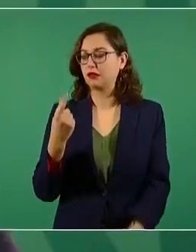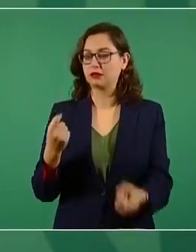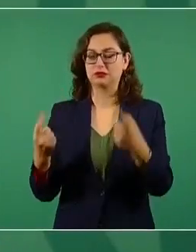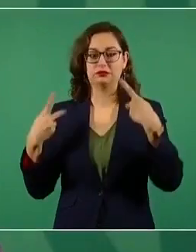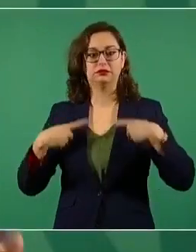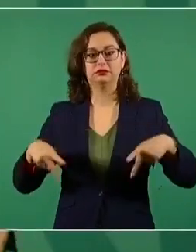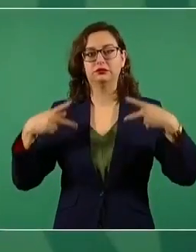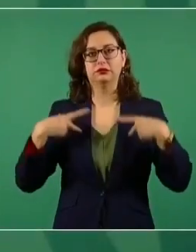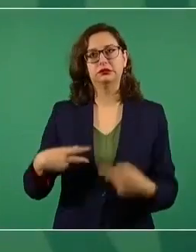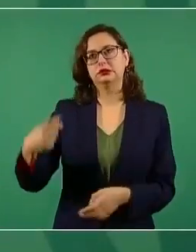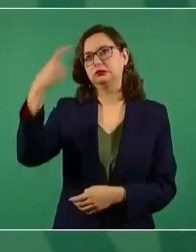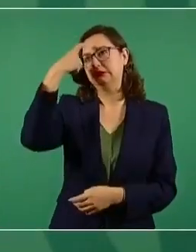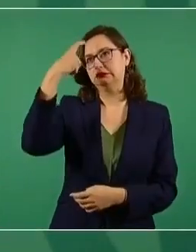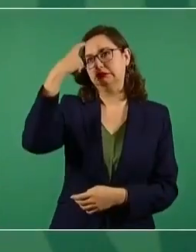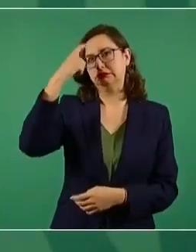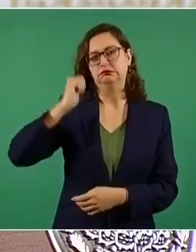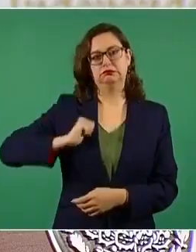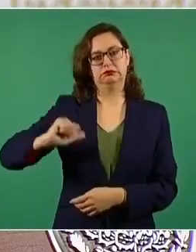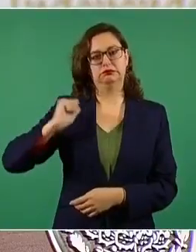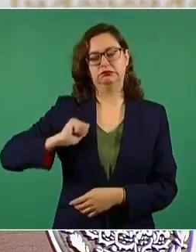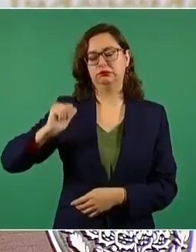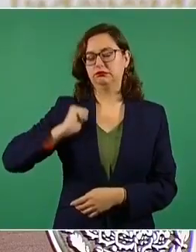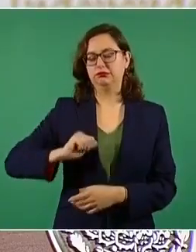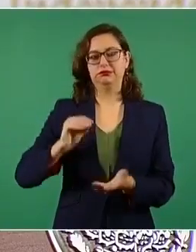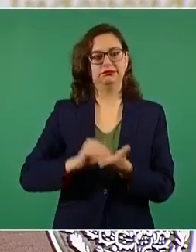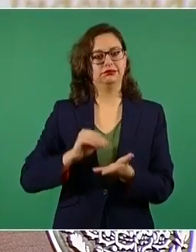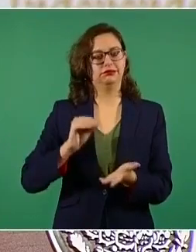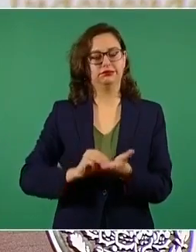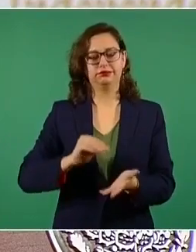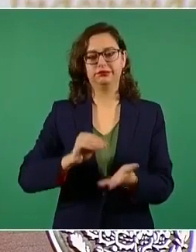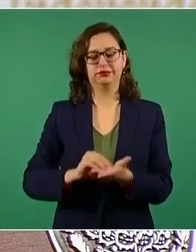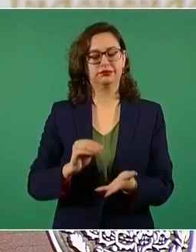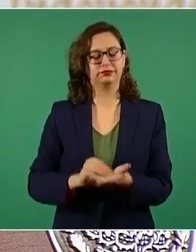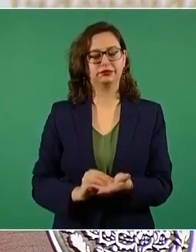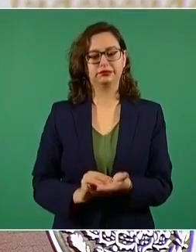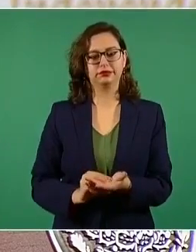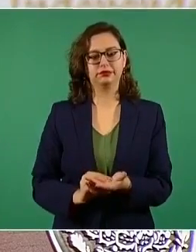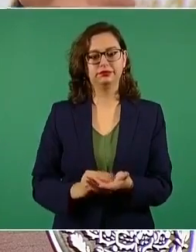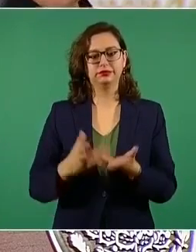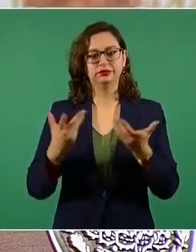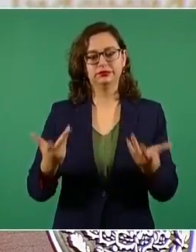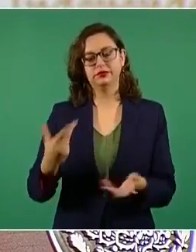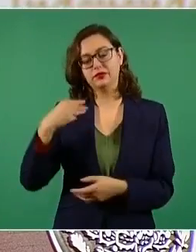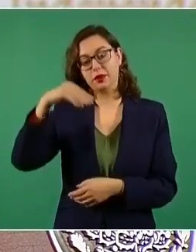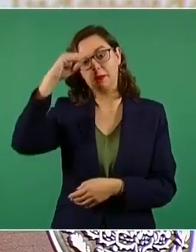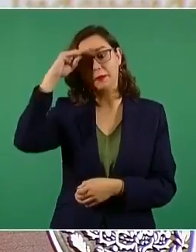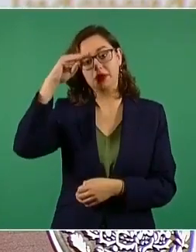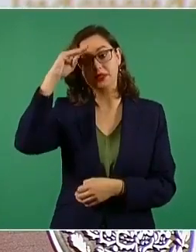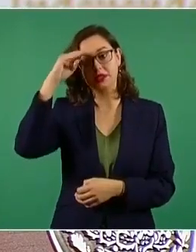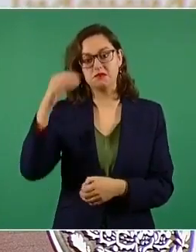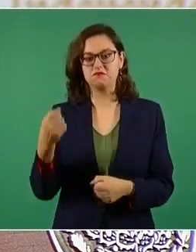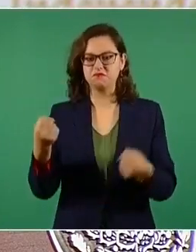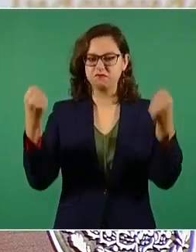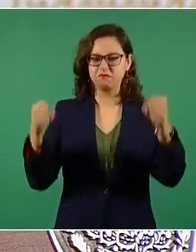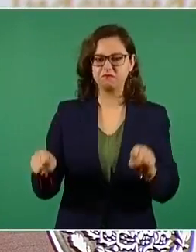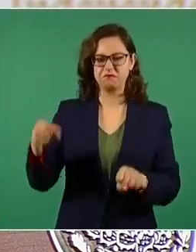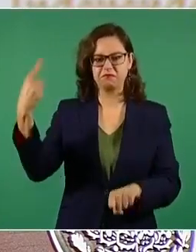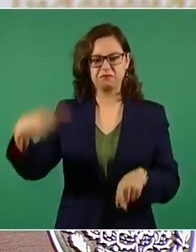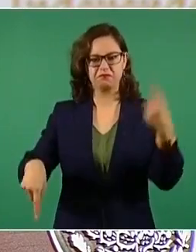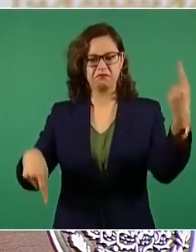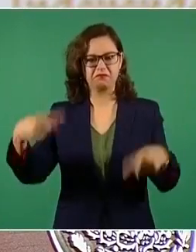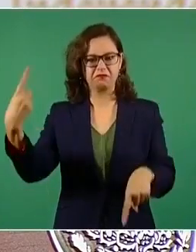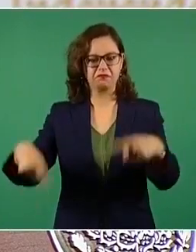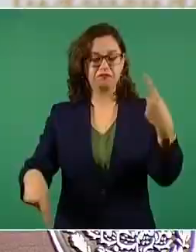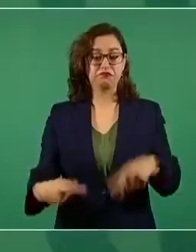limpiando del gobierno de